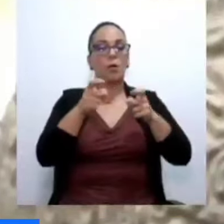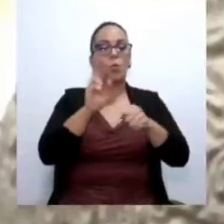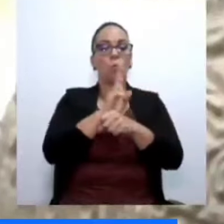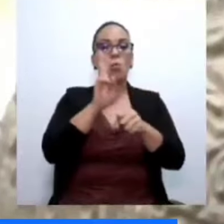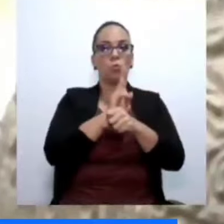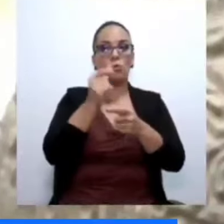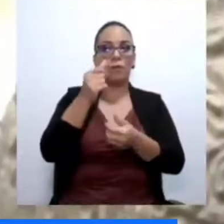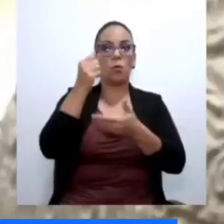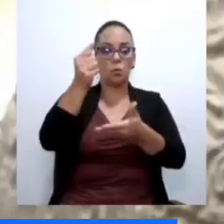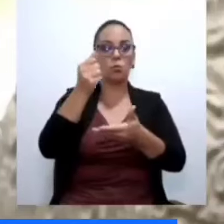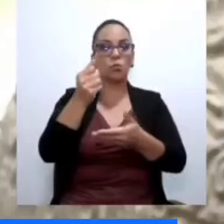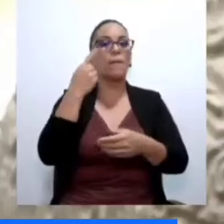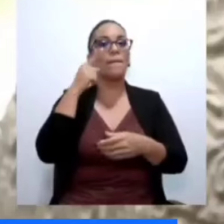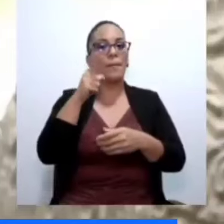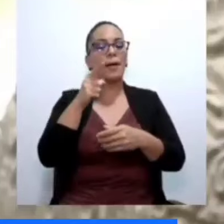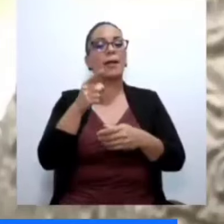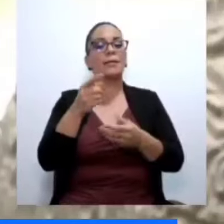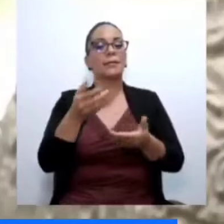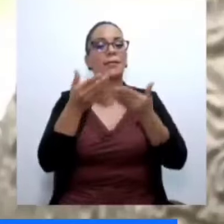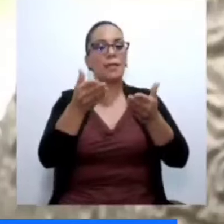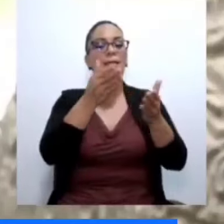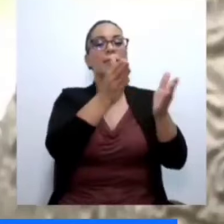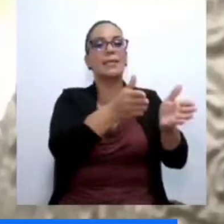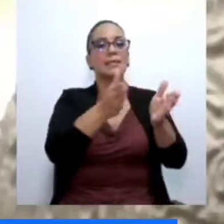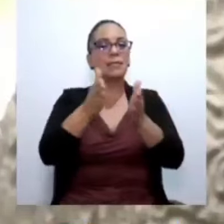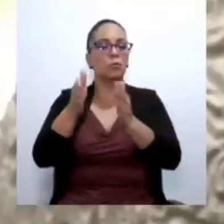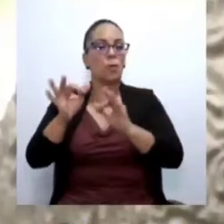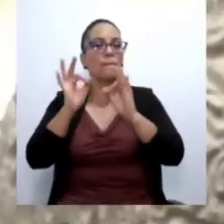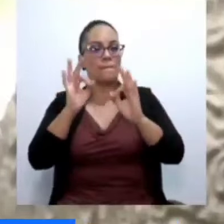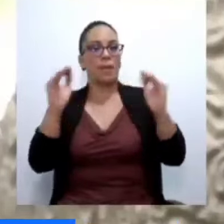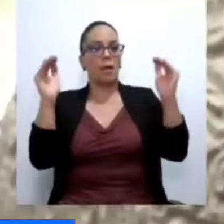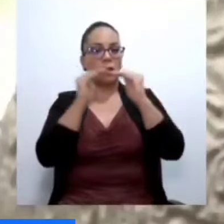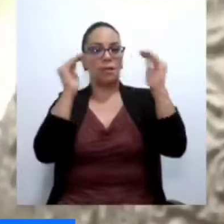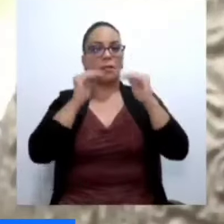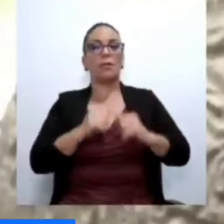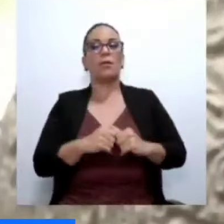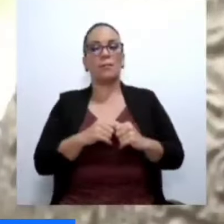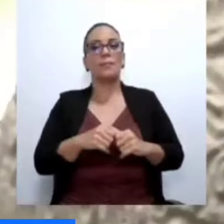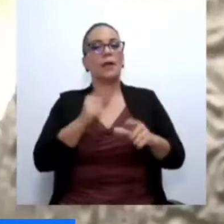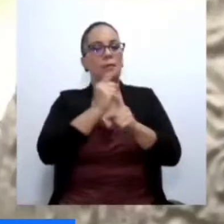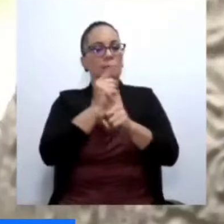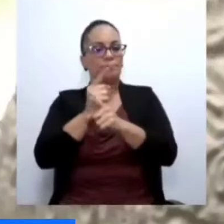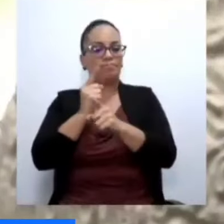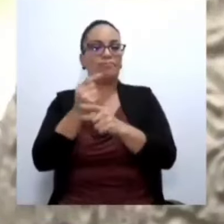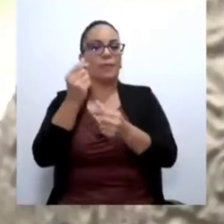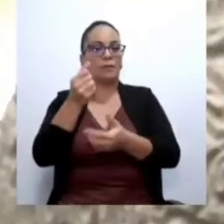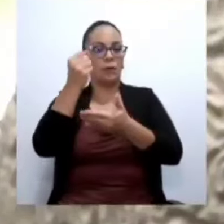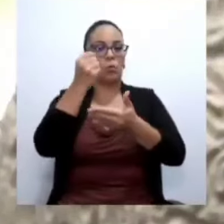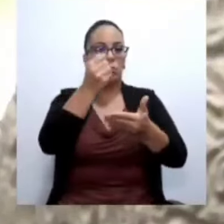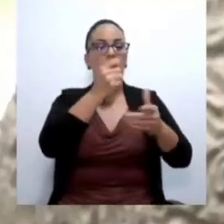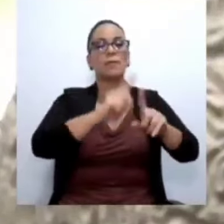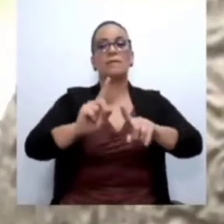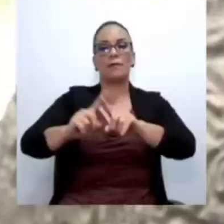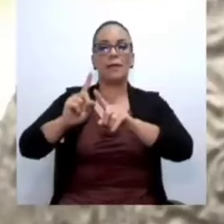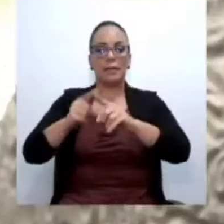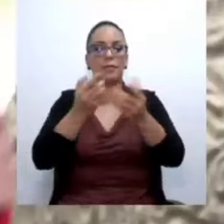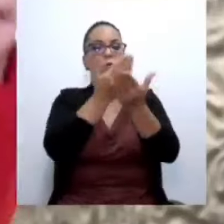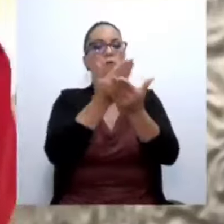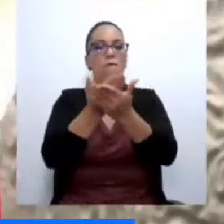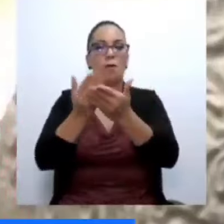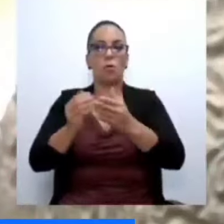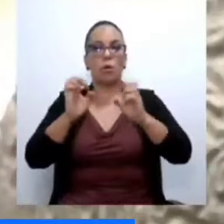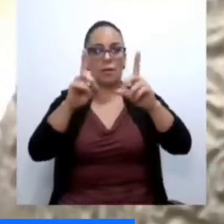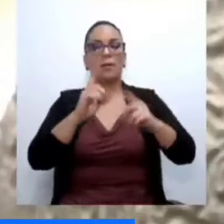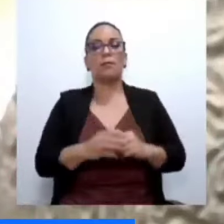recursos para que se genere una distribución más equitativa y pertinente de estos recursos entre las diferentes ofertas educativas.